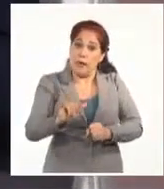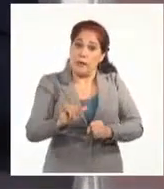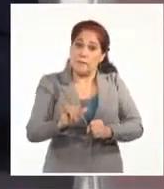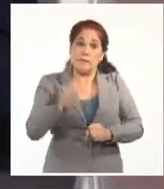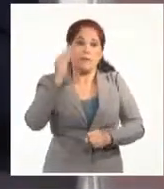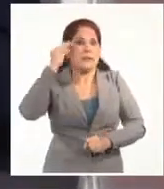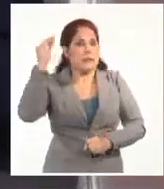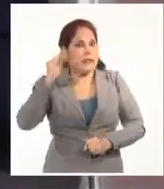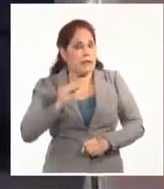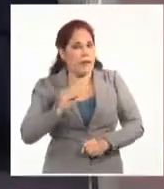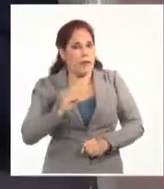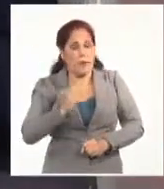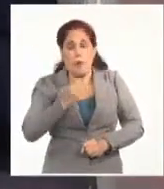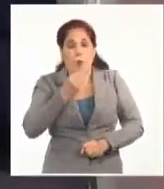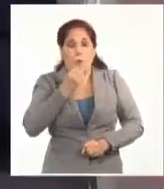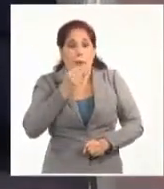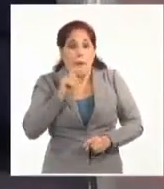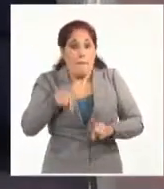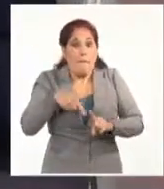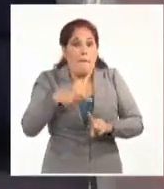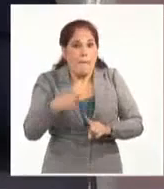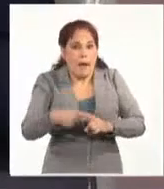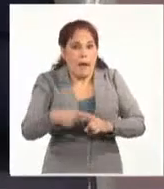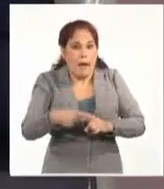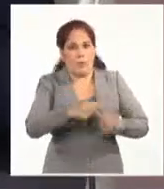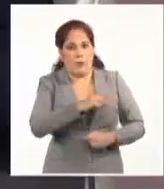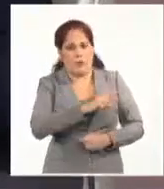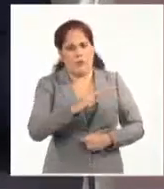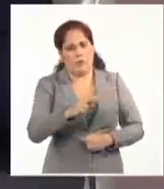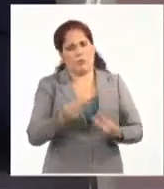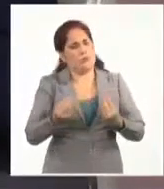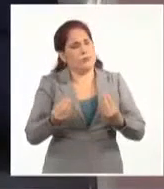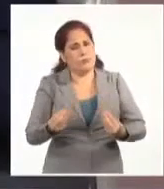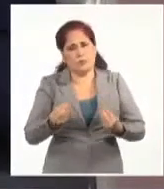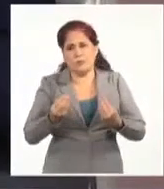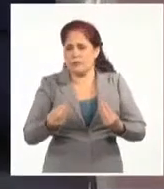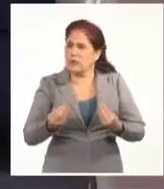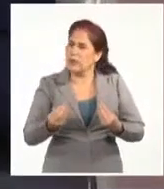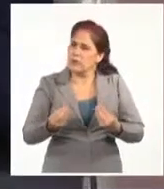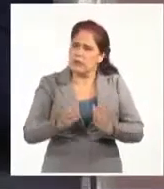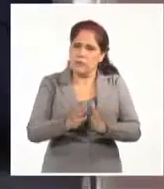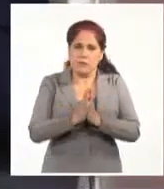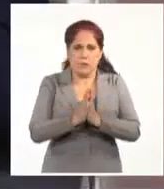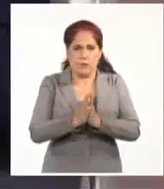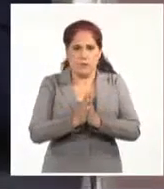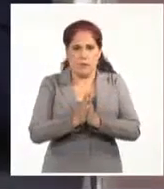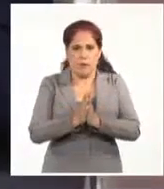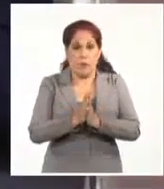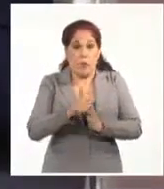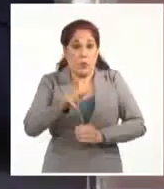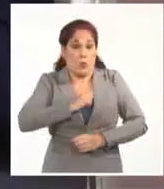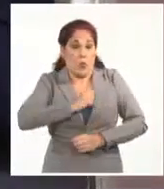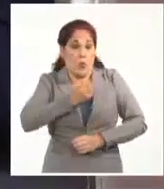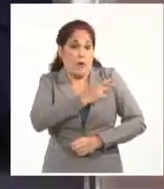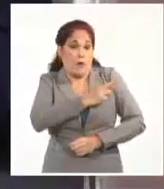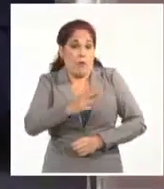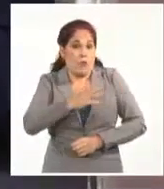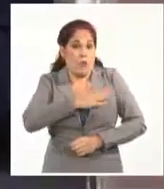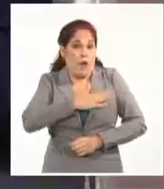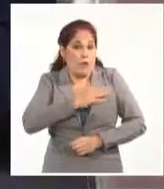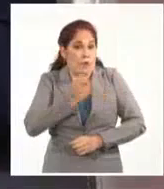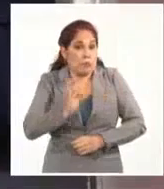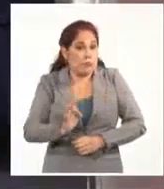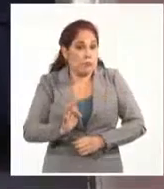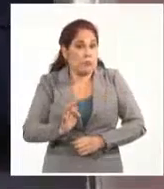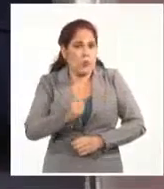No es posible sumarse a un montaje de este carácter, siendo tú patriota, queriendo tú a este